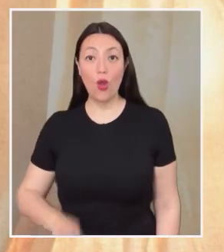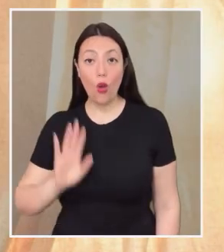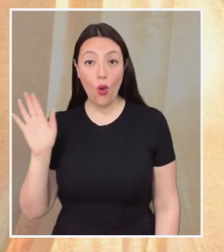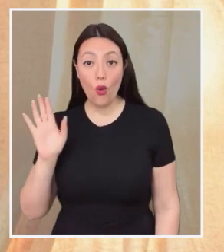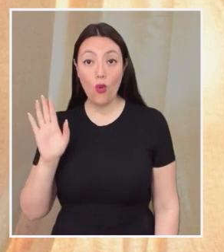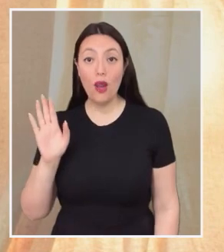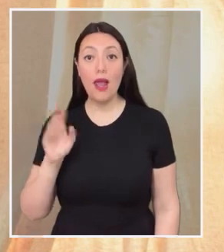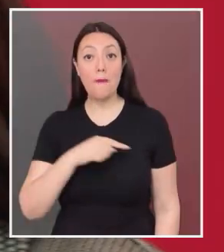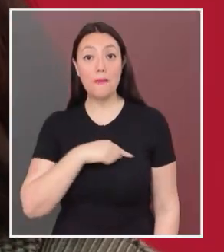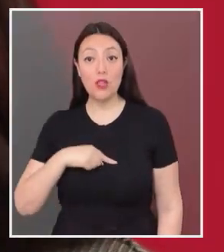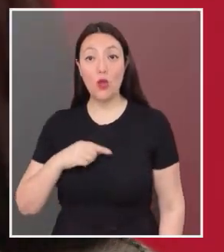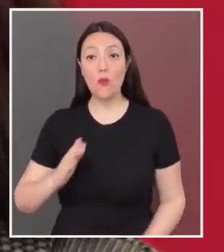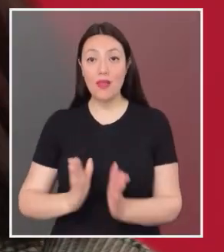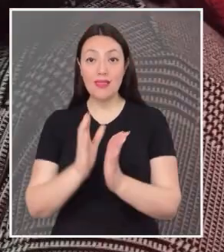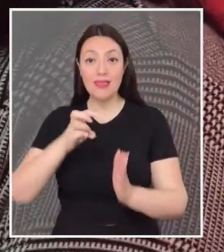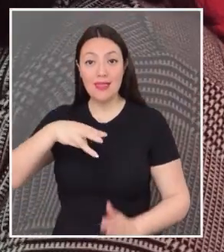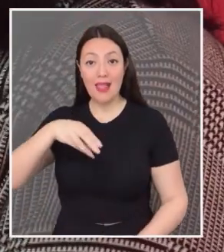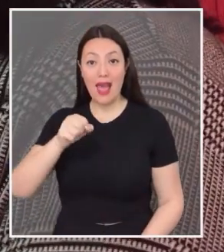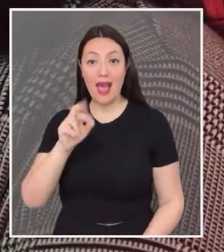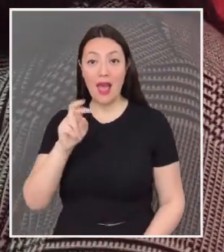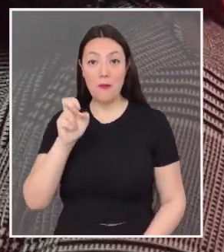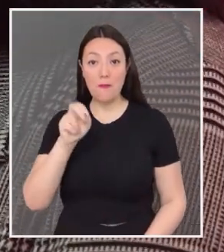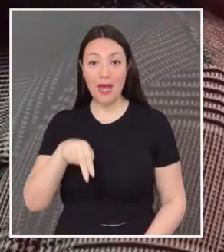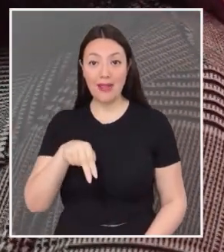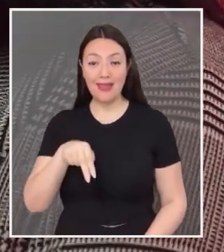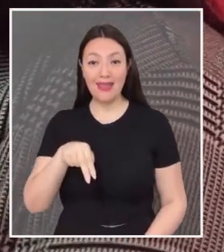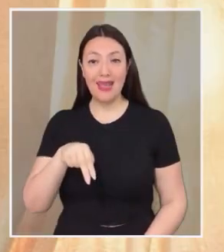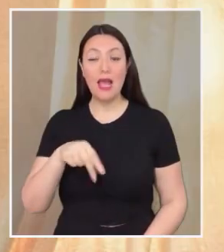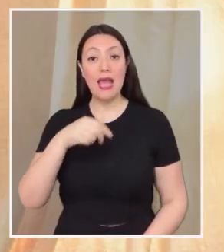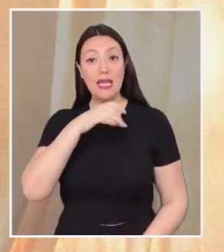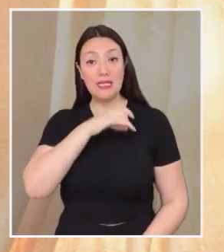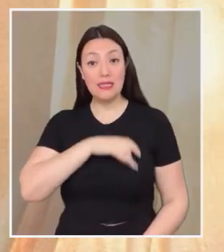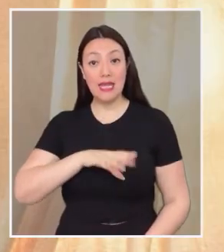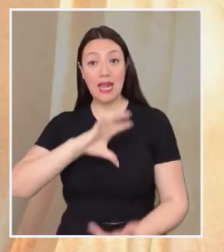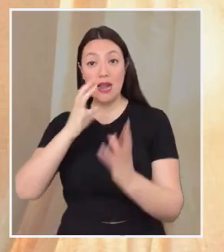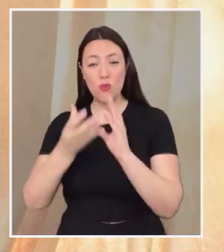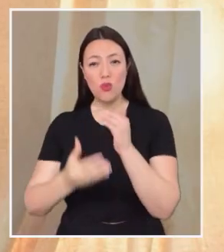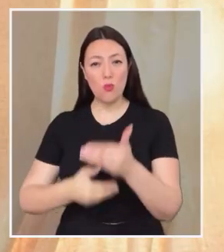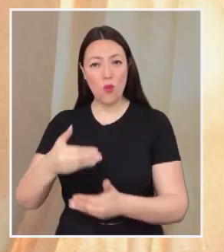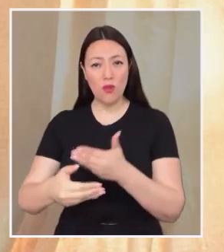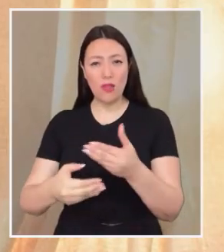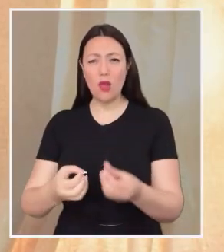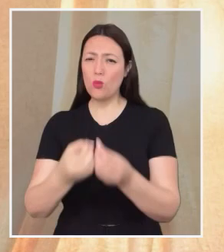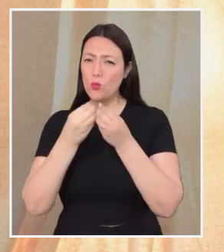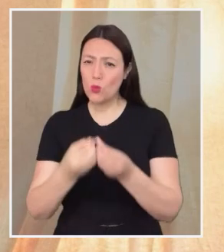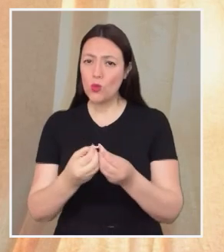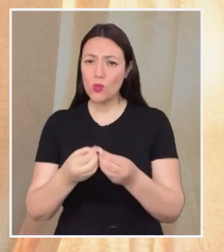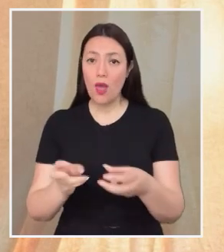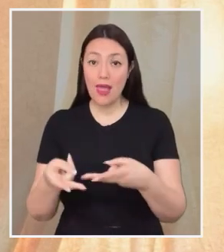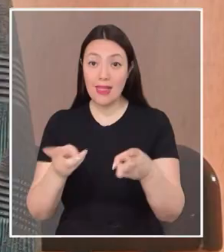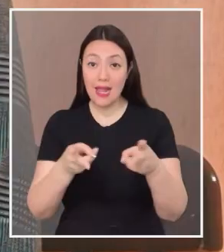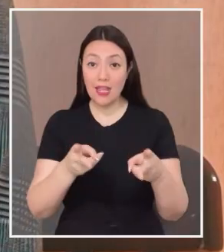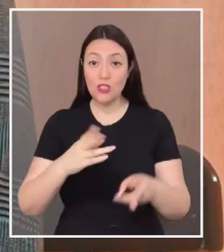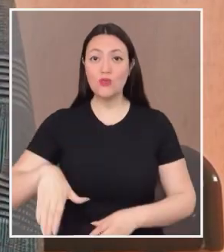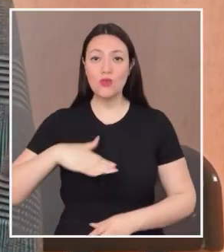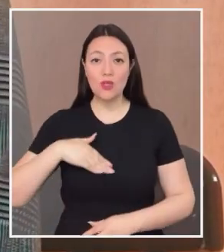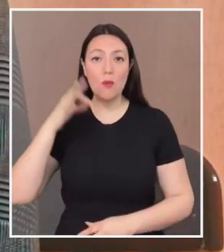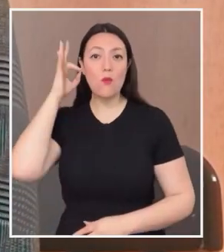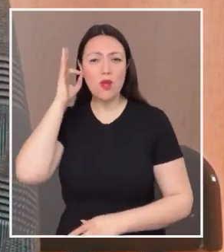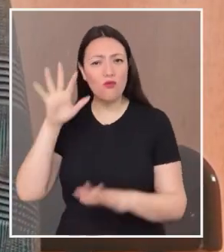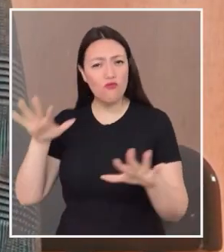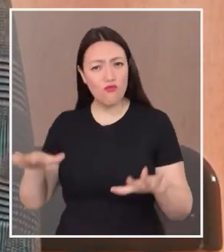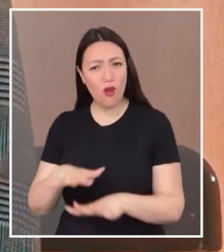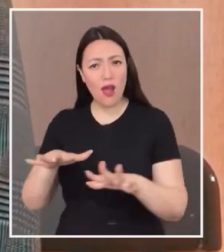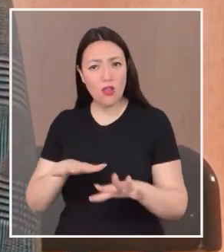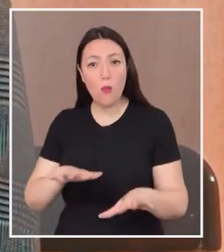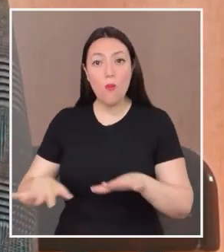Hola, soy Camila San Martín En Chile y en el mundo Hemos avanzado mucho en derechos de nosotras las mujeres A costa de mucho